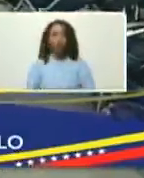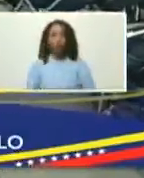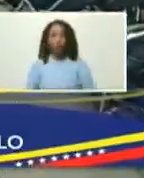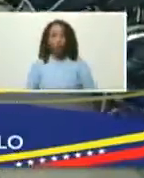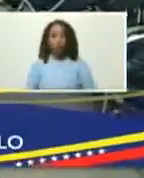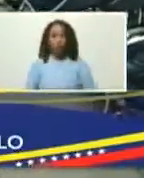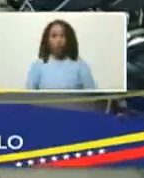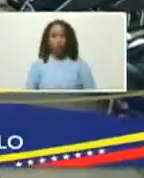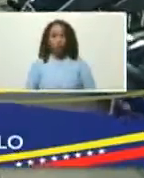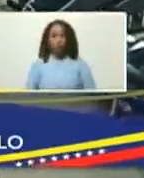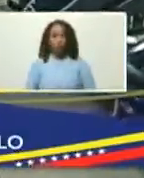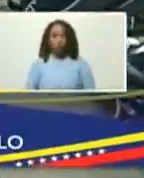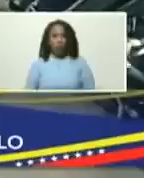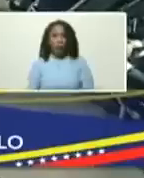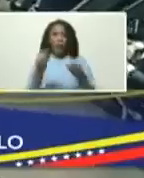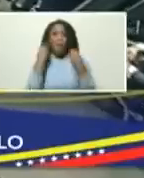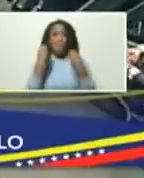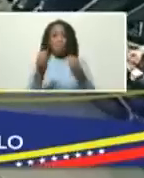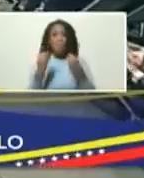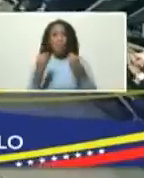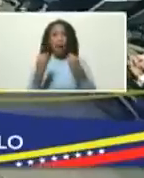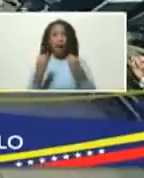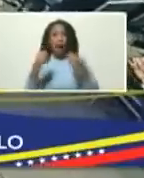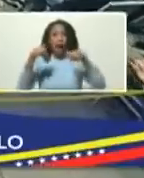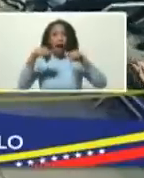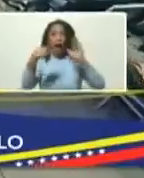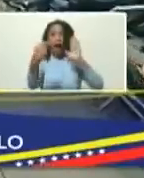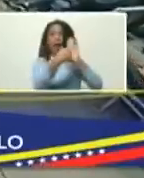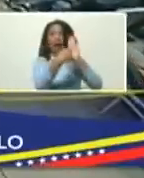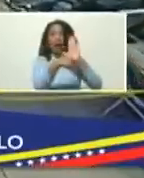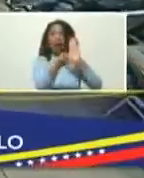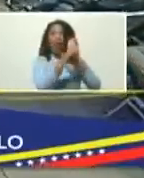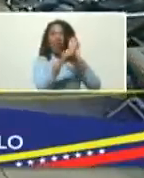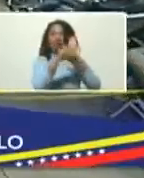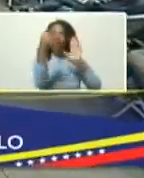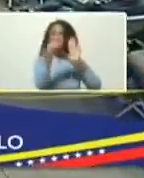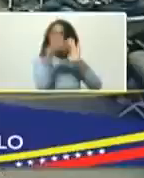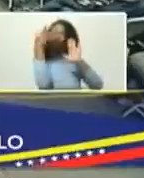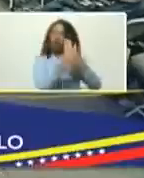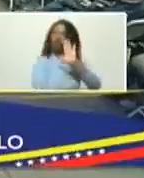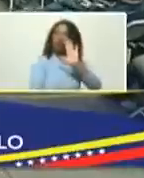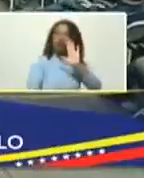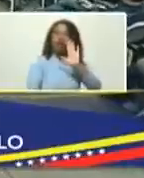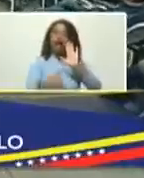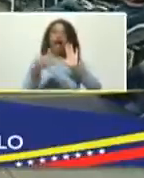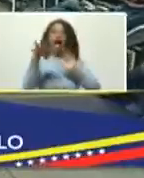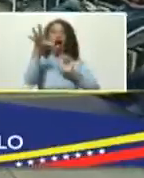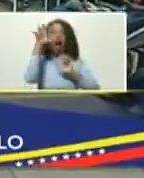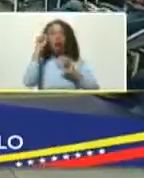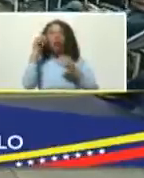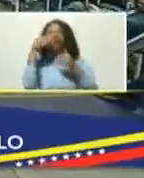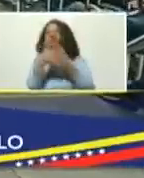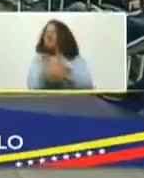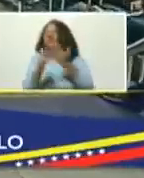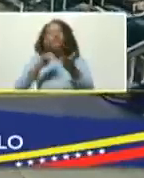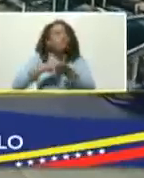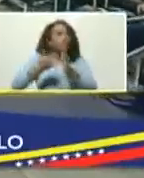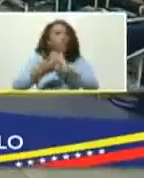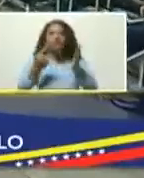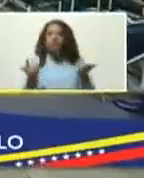para los efectos de esta ley se entiende por y define